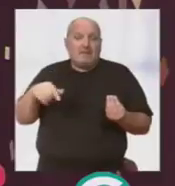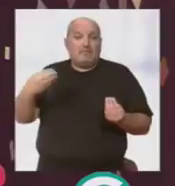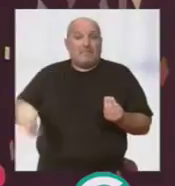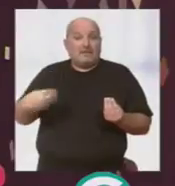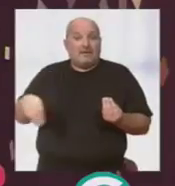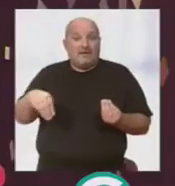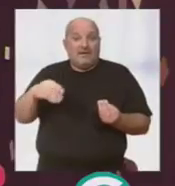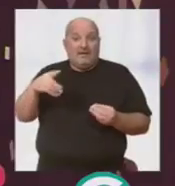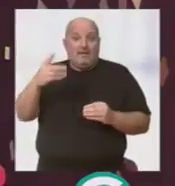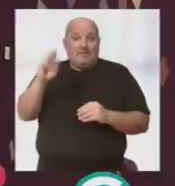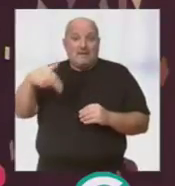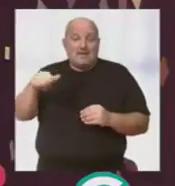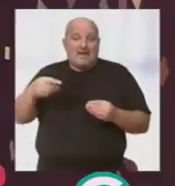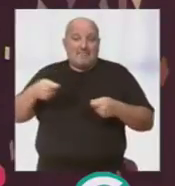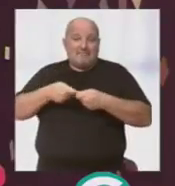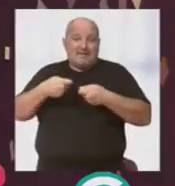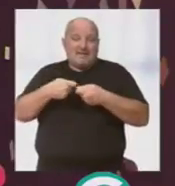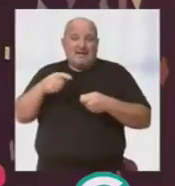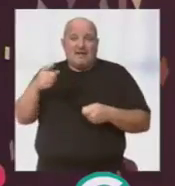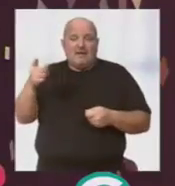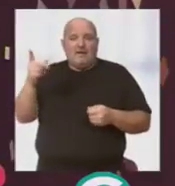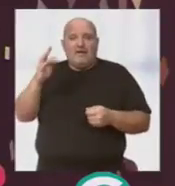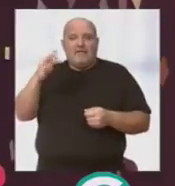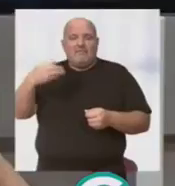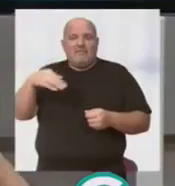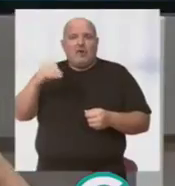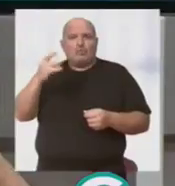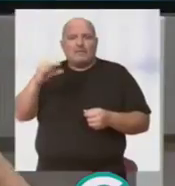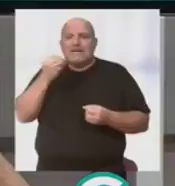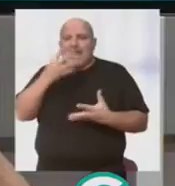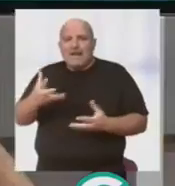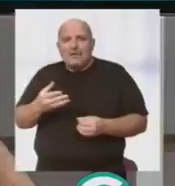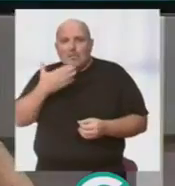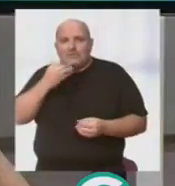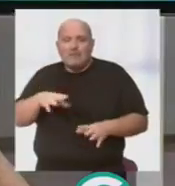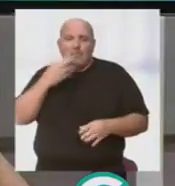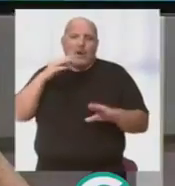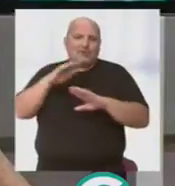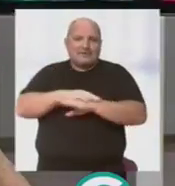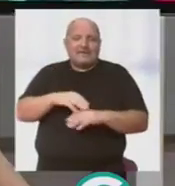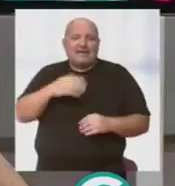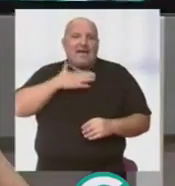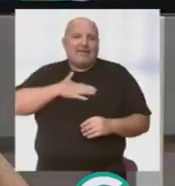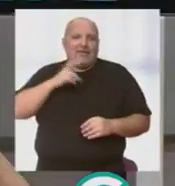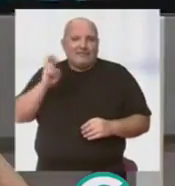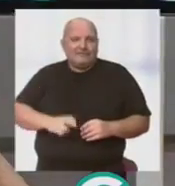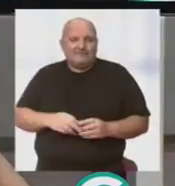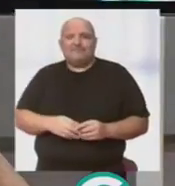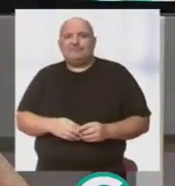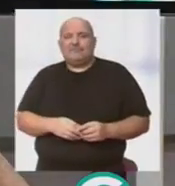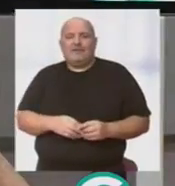presidente, el presidente de la Peña, aquí con nosotros, José Luis Fatún. ¿Qué tal? ¿Cómo estás? Hola, noches. Bienvenido. Encantado, pues sí.